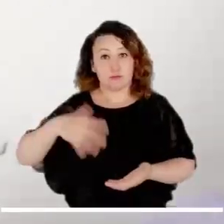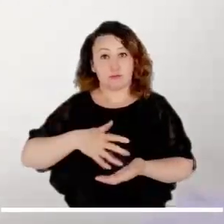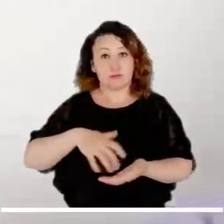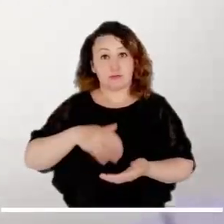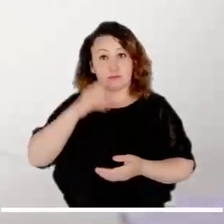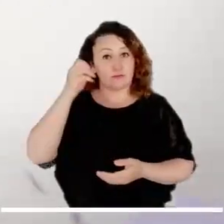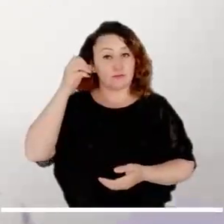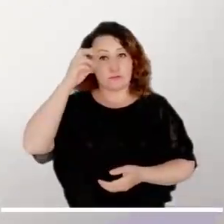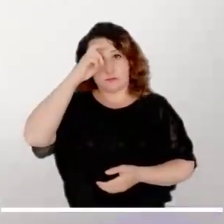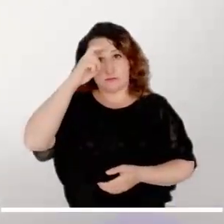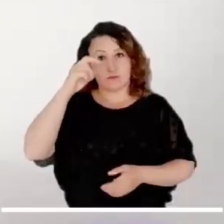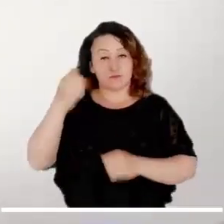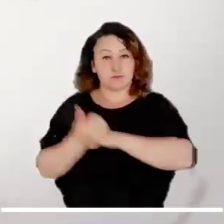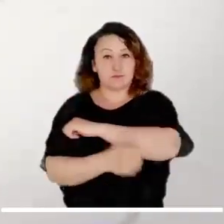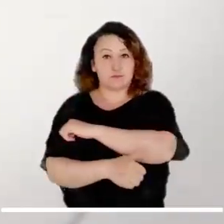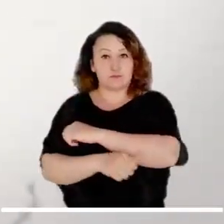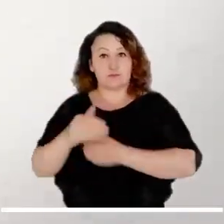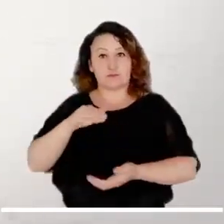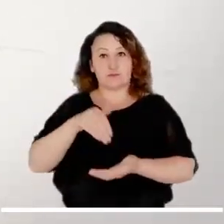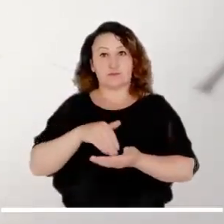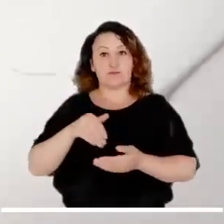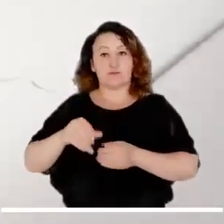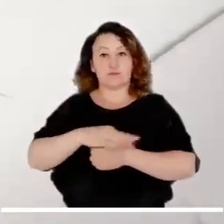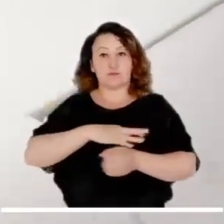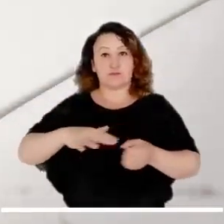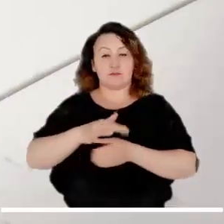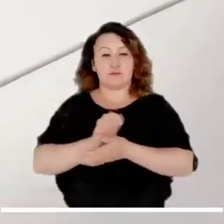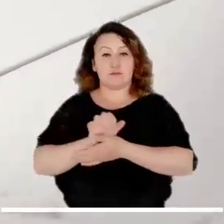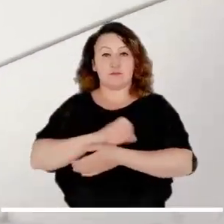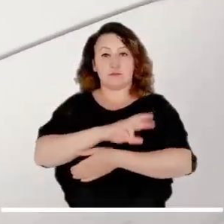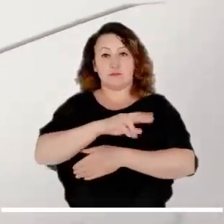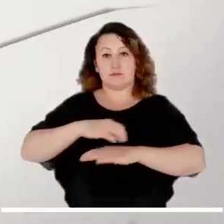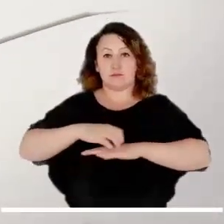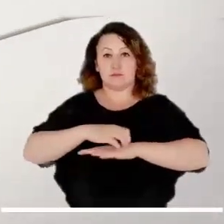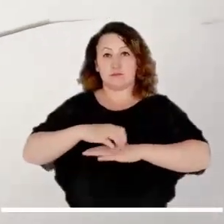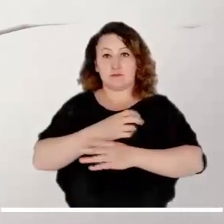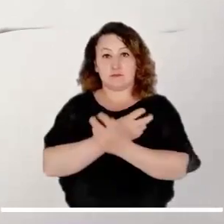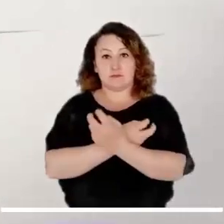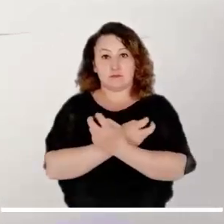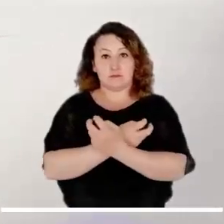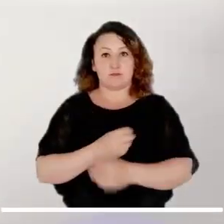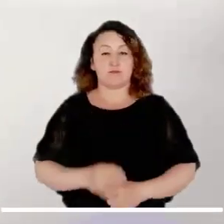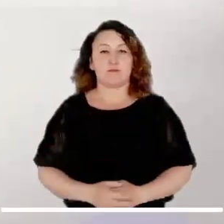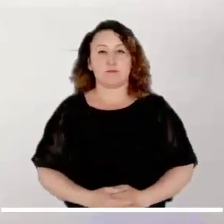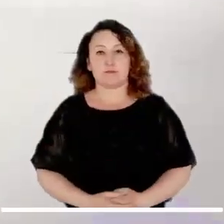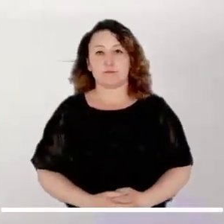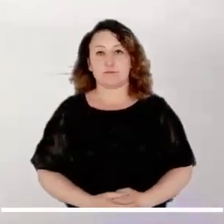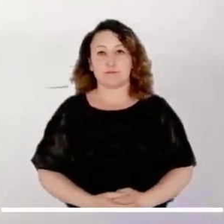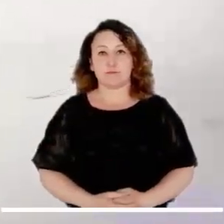Santander, norte de Boyacá, centro de Cundinamarca, Eje Cafetero, Tolima y Huila.